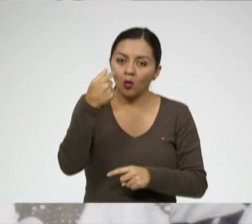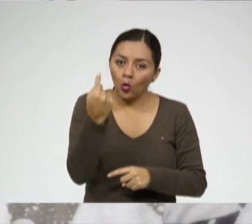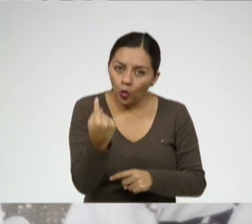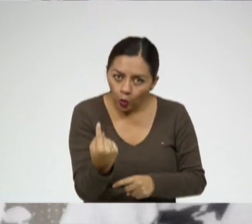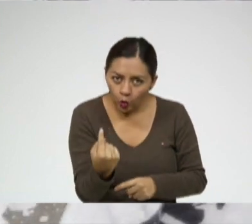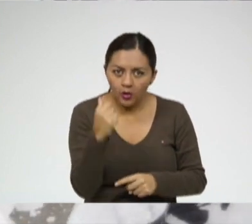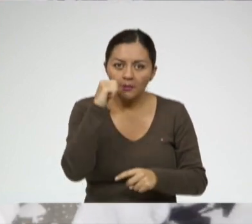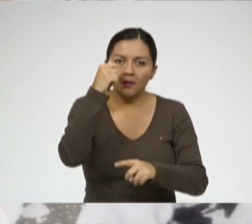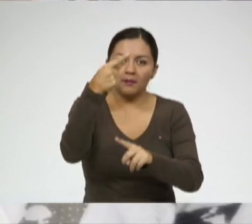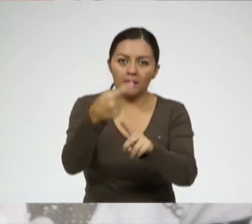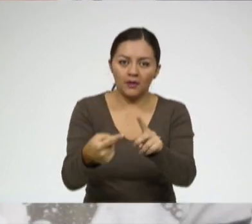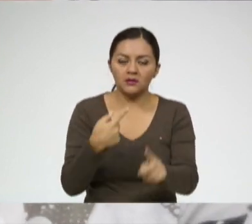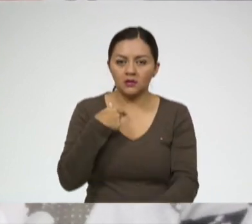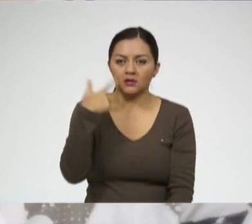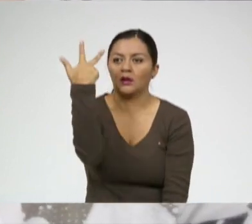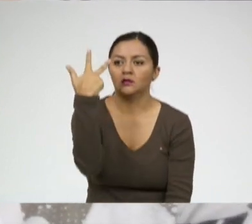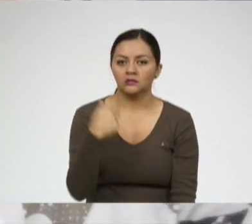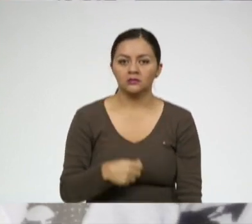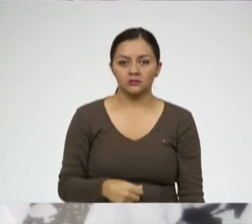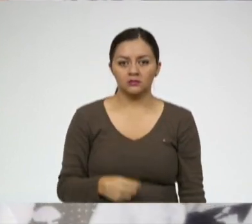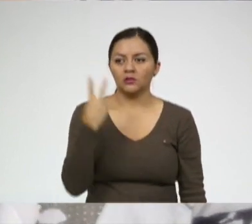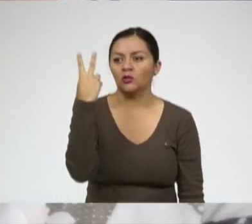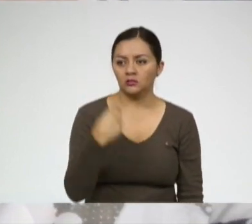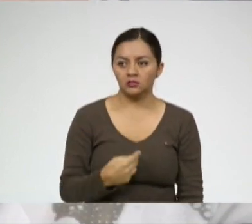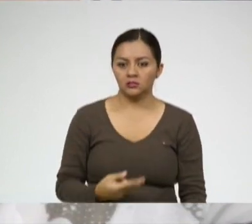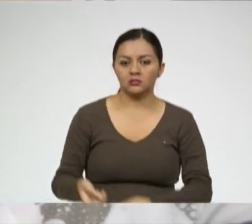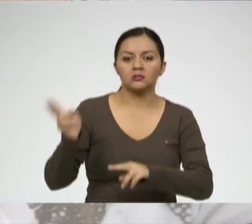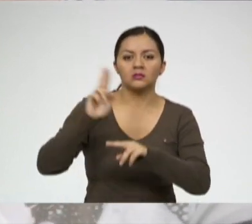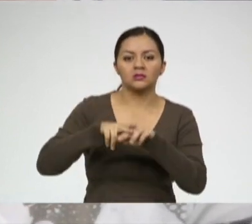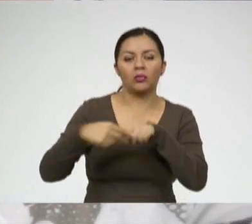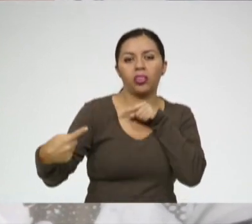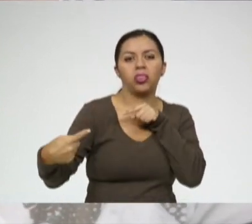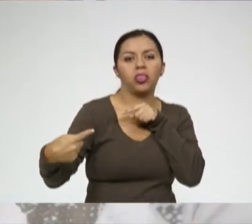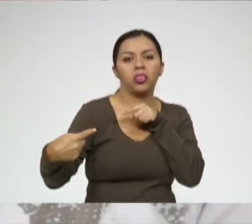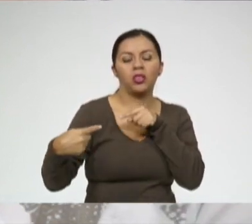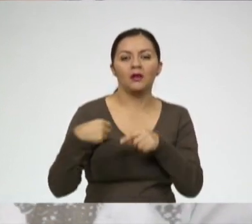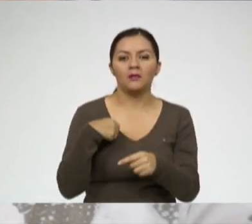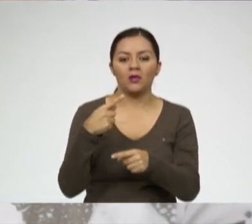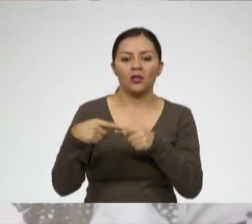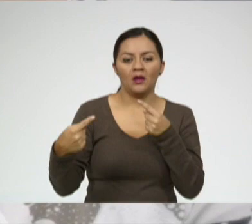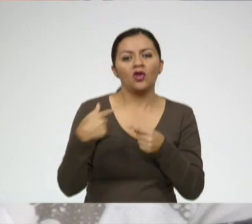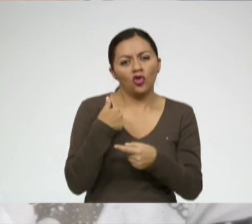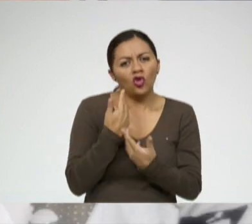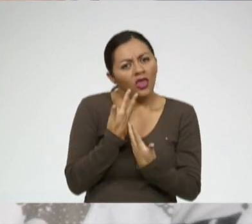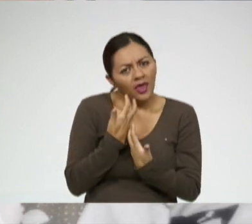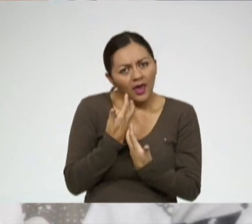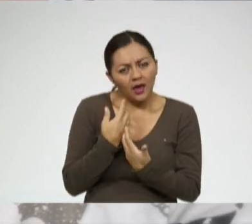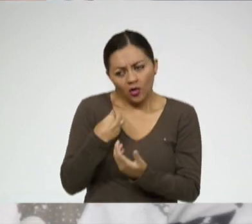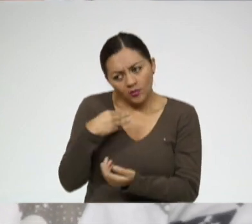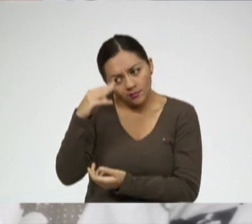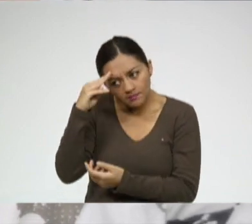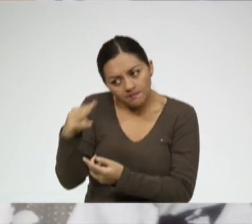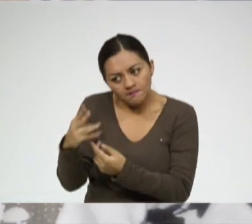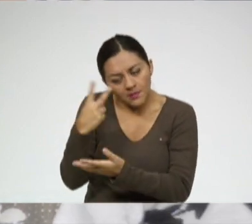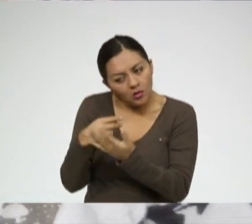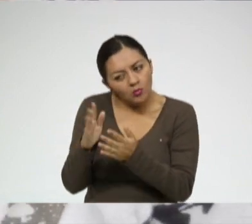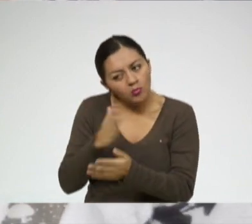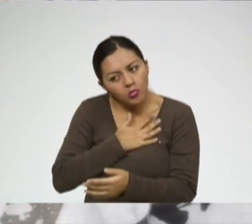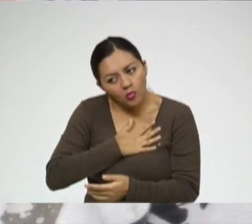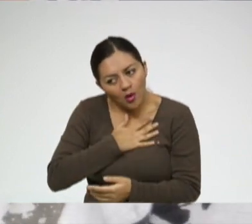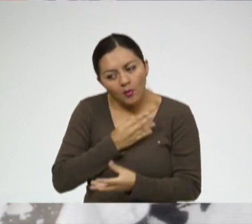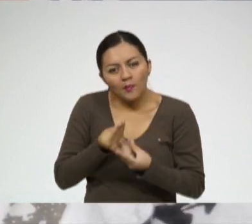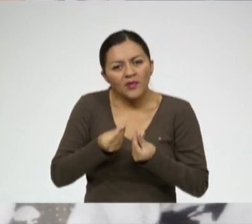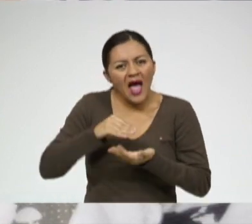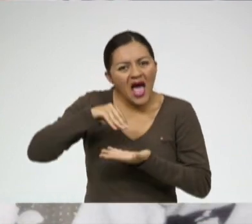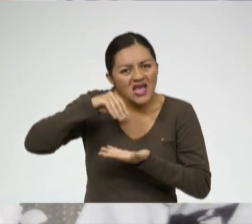él vuelta se come tres panes. Entonces él me hace lo contrario. Entonces yo quisiera que él entienda que está mal. Entonces las harinas,